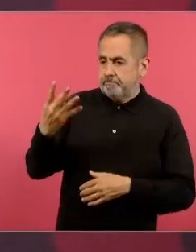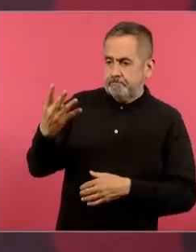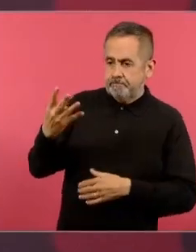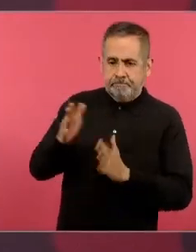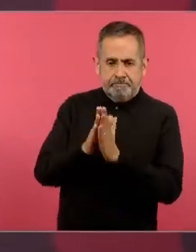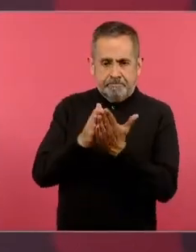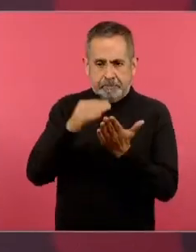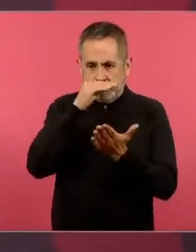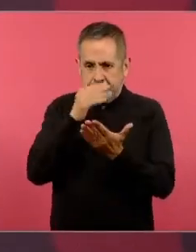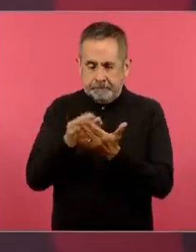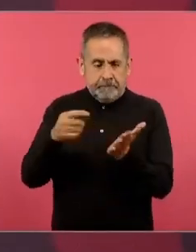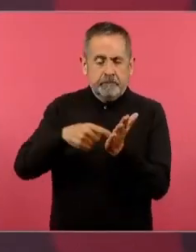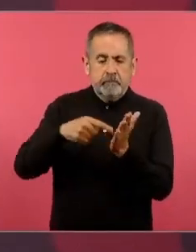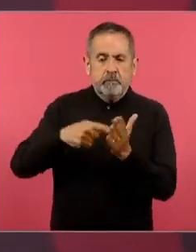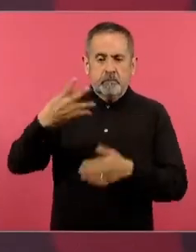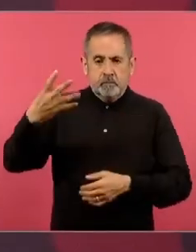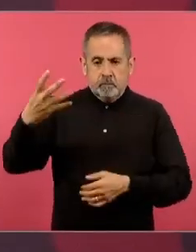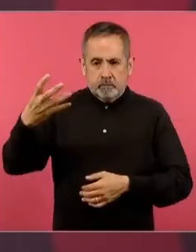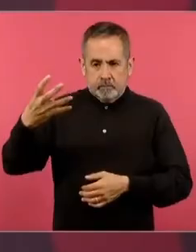Hola,